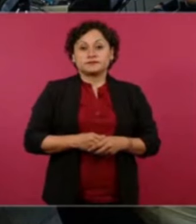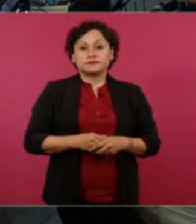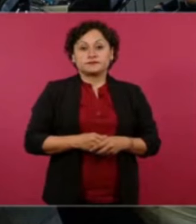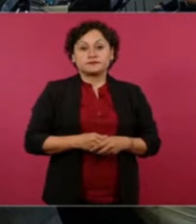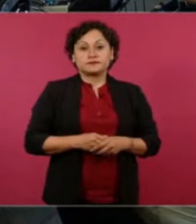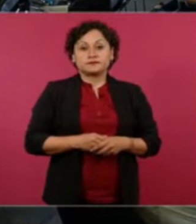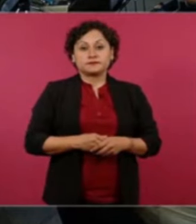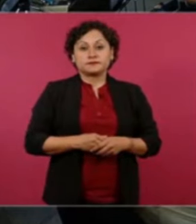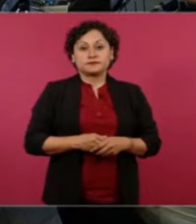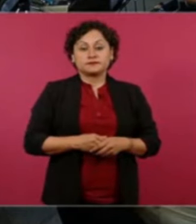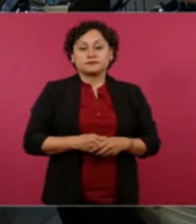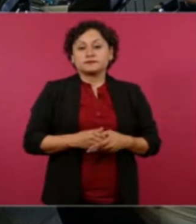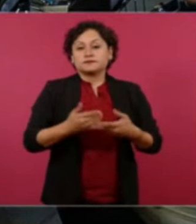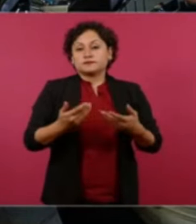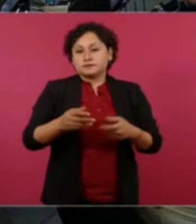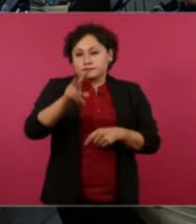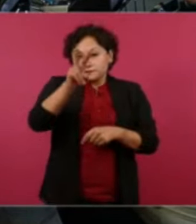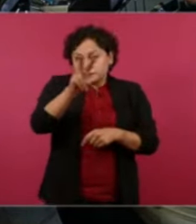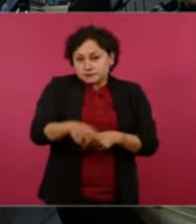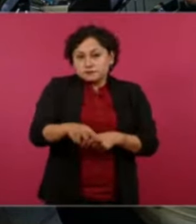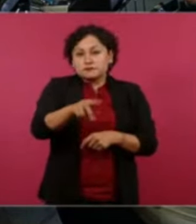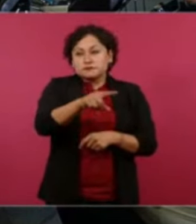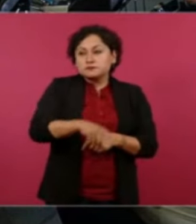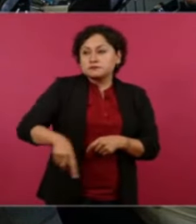de los fieles no se enteraron.